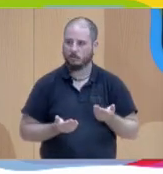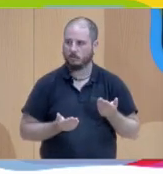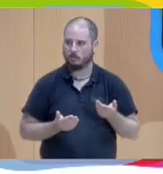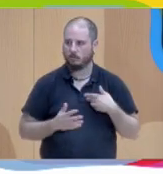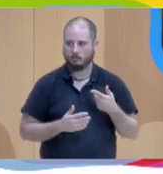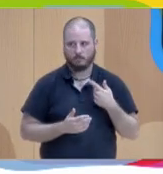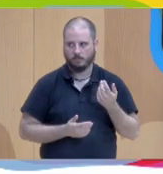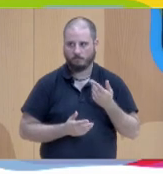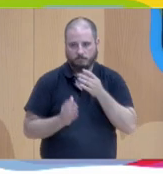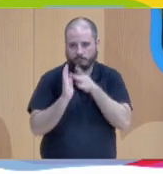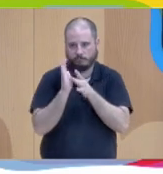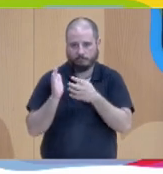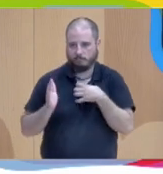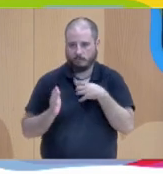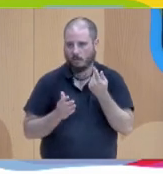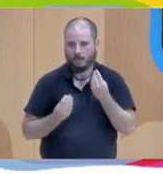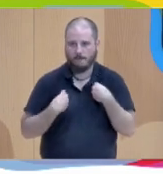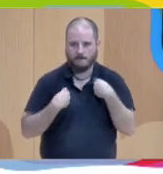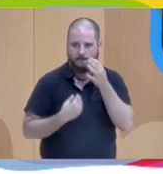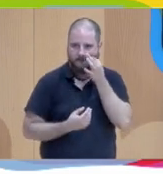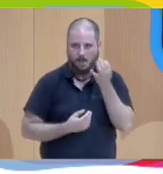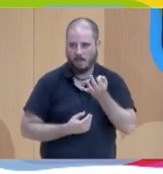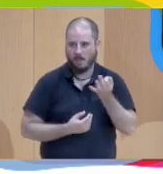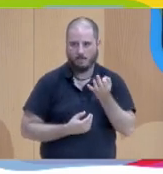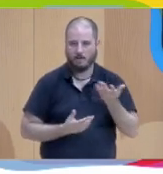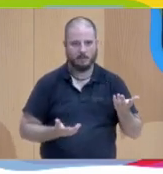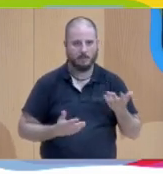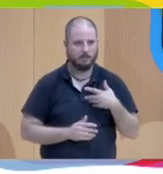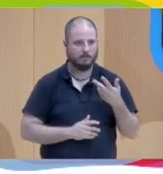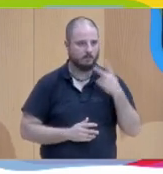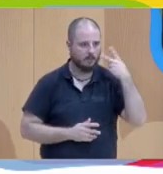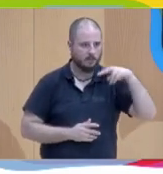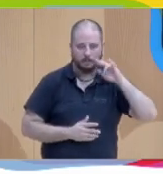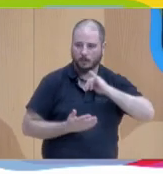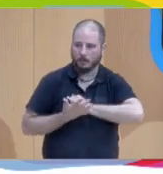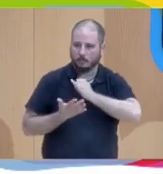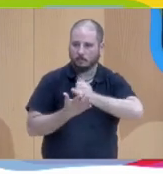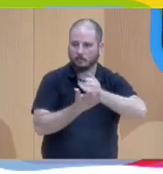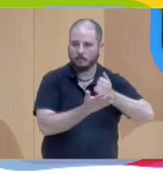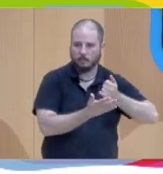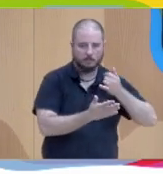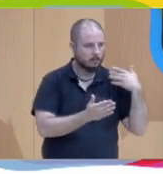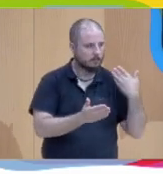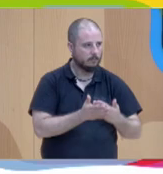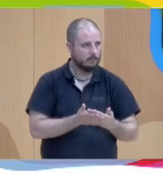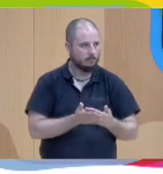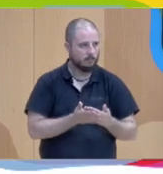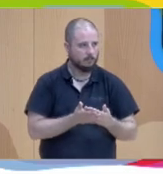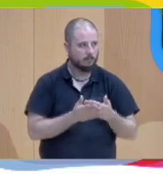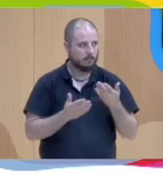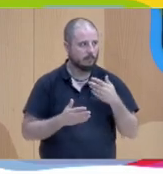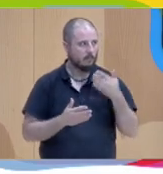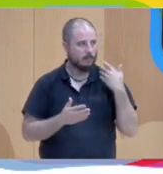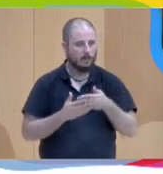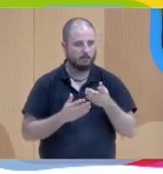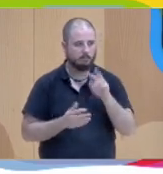vivirlo y es así, hay que vivirlo. Y a través de esas experiencias y esas pruebas que yo he ido haciendo en mi entorno, es como he